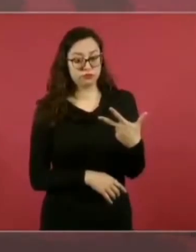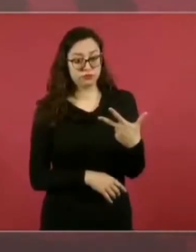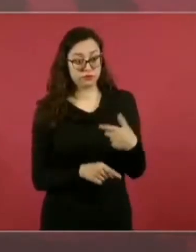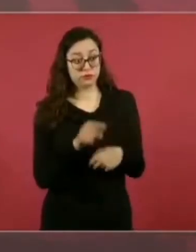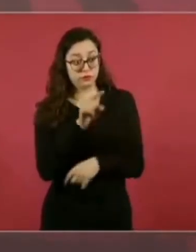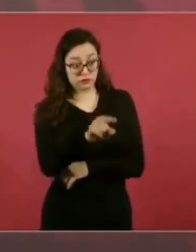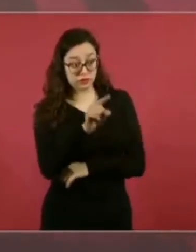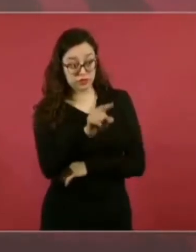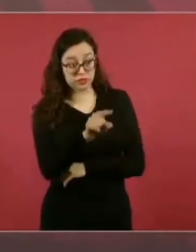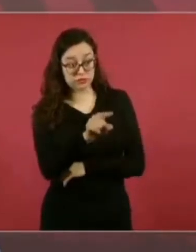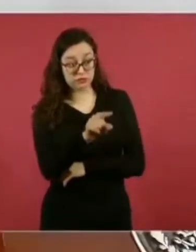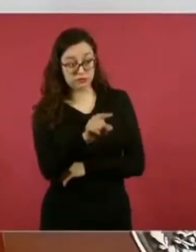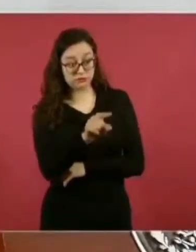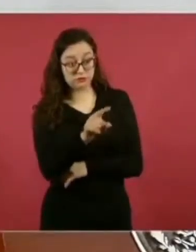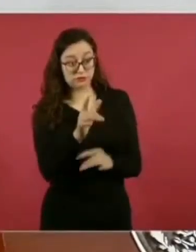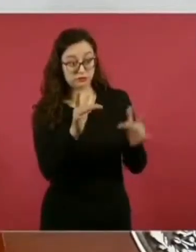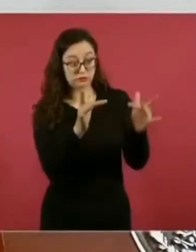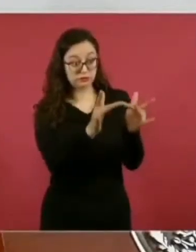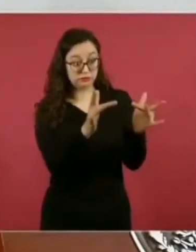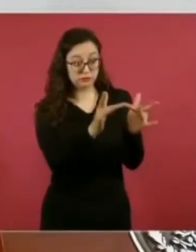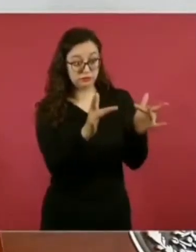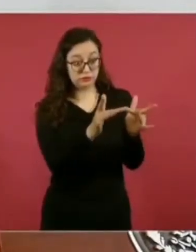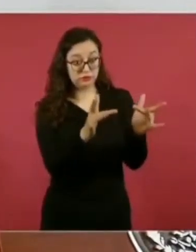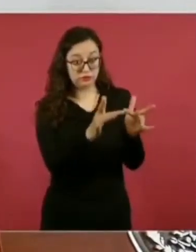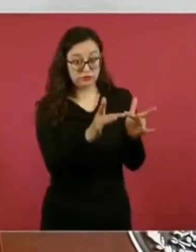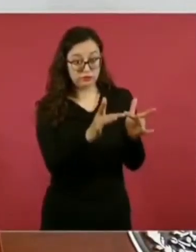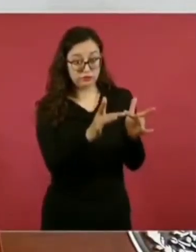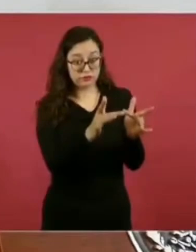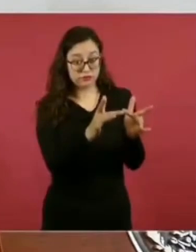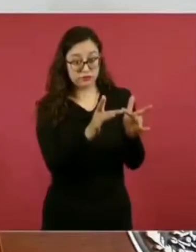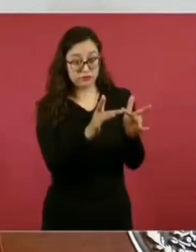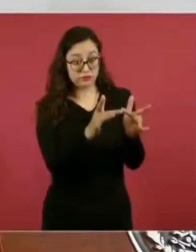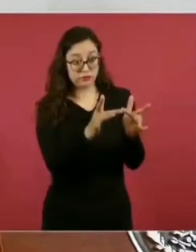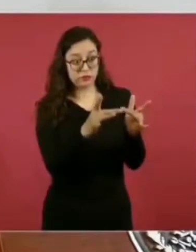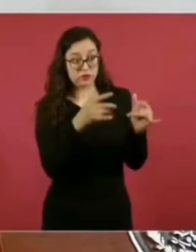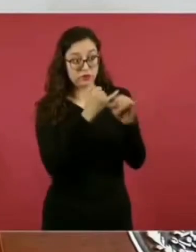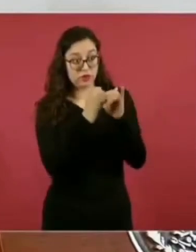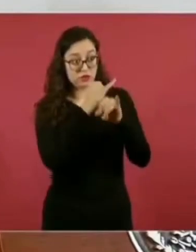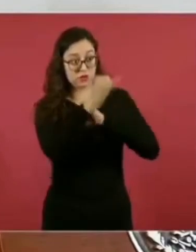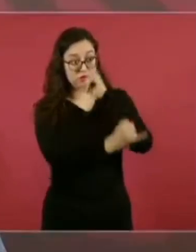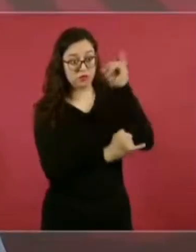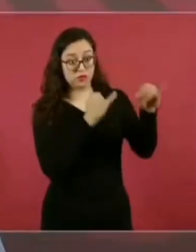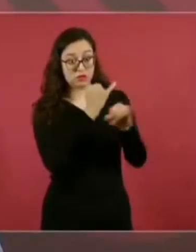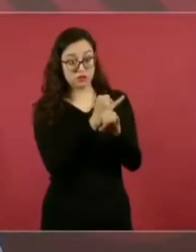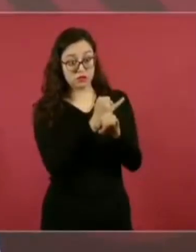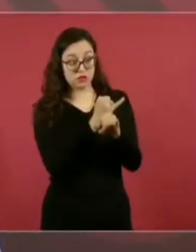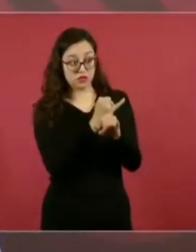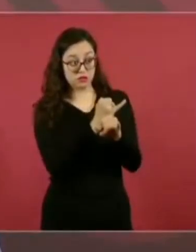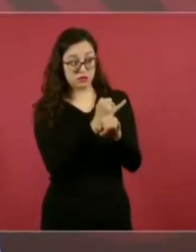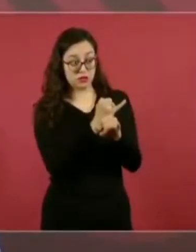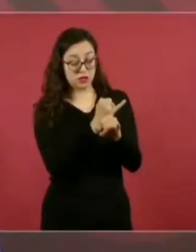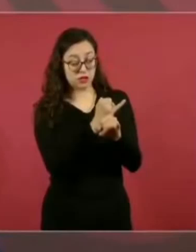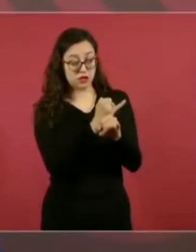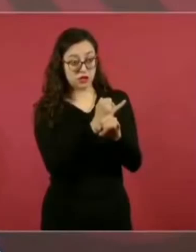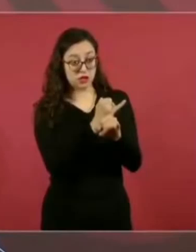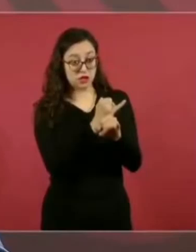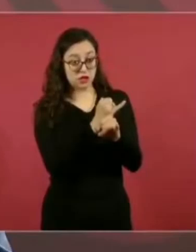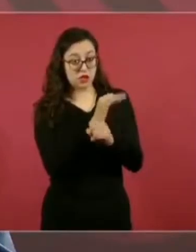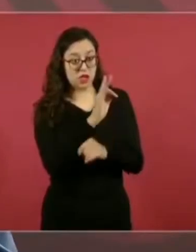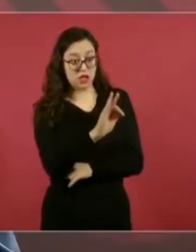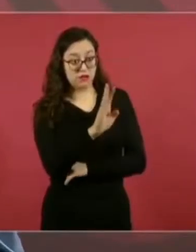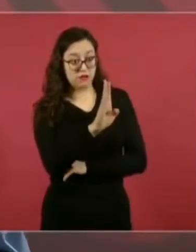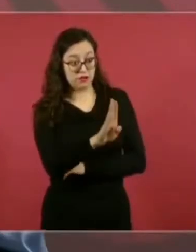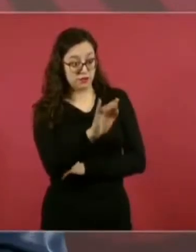estableciera comunicación con agencias internacionales, en particular con el